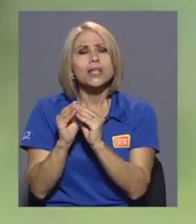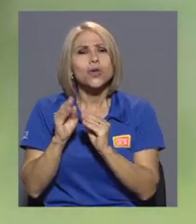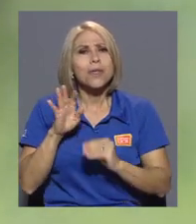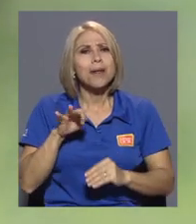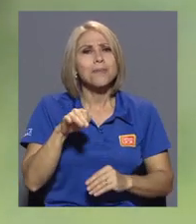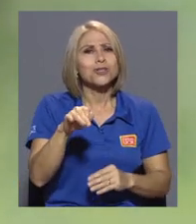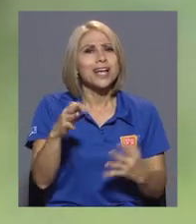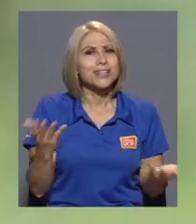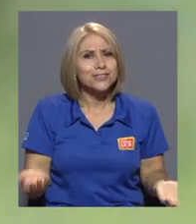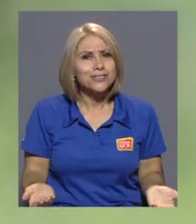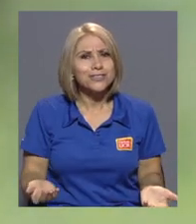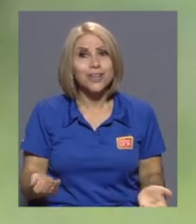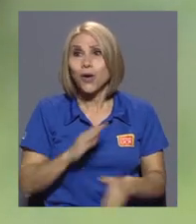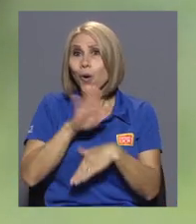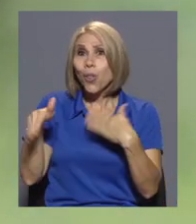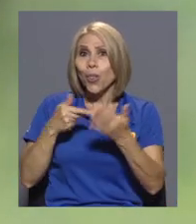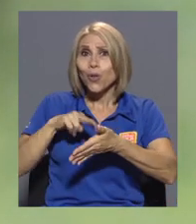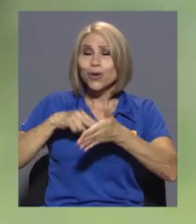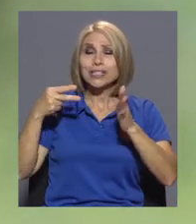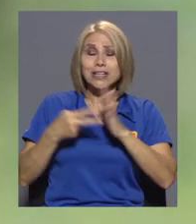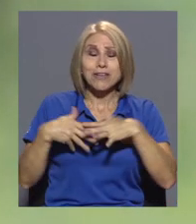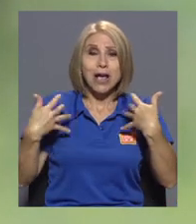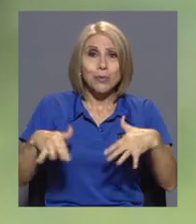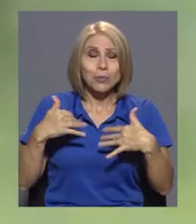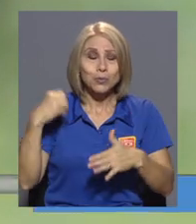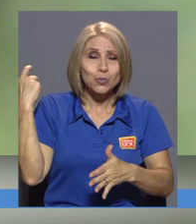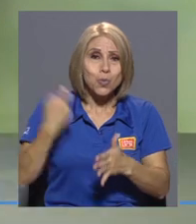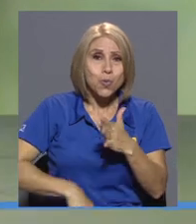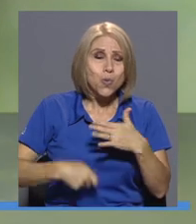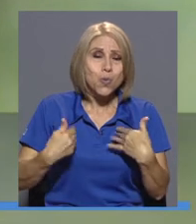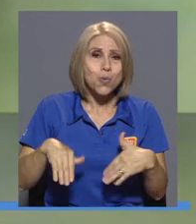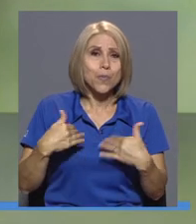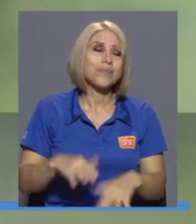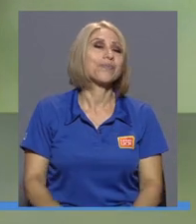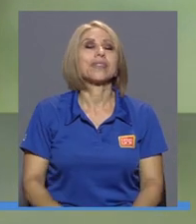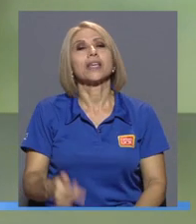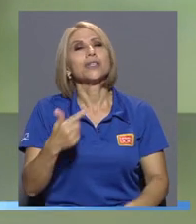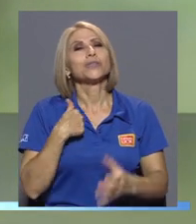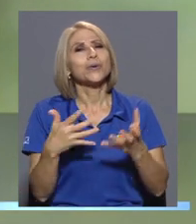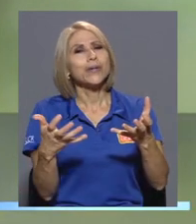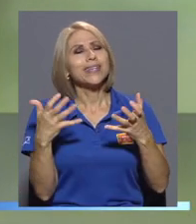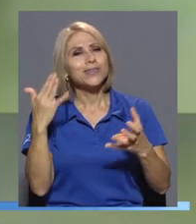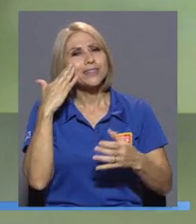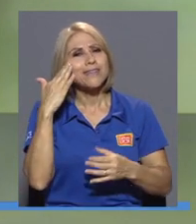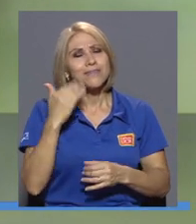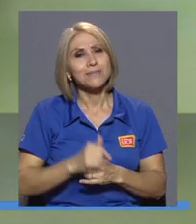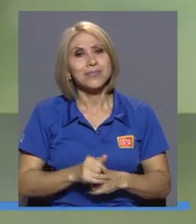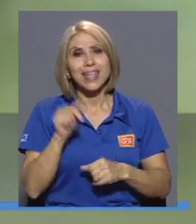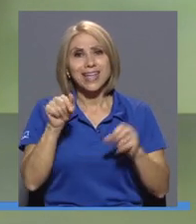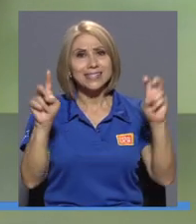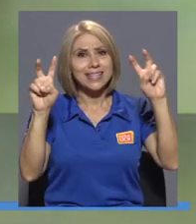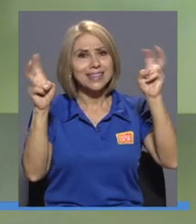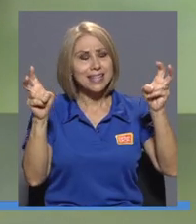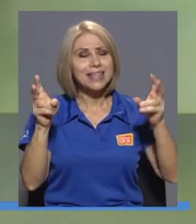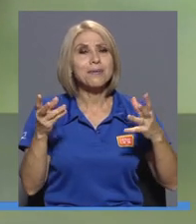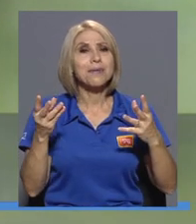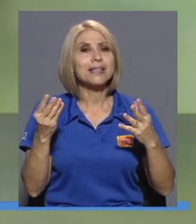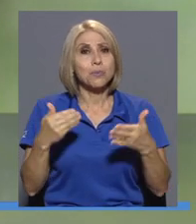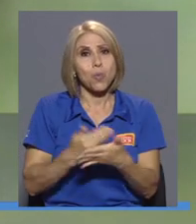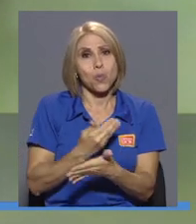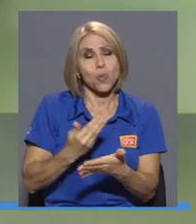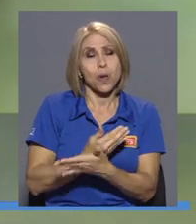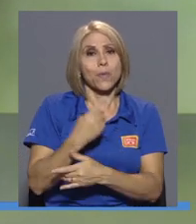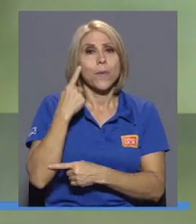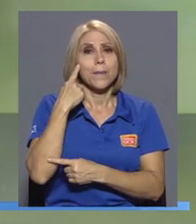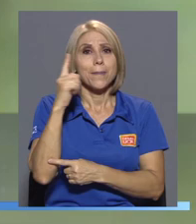que se implica, o sea, semejante camisa se fueron a meter. Yo quiero saber una cosa, es un tema en verdad bastante nuevo